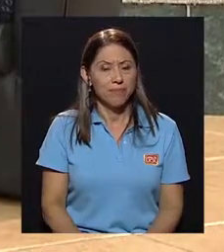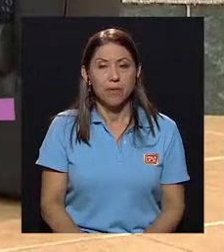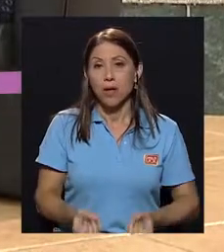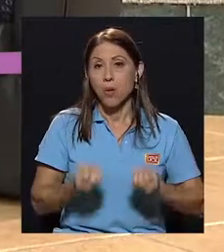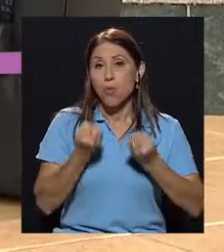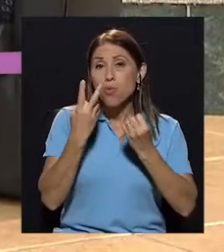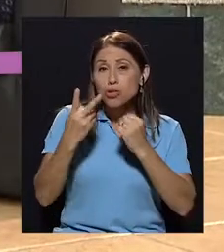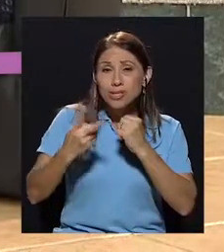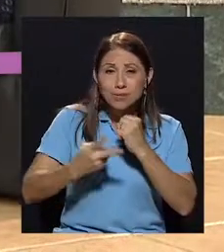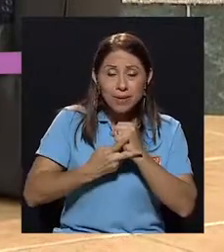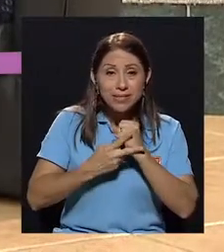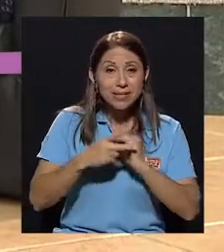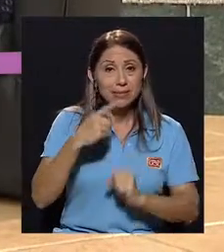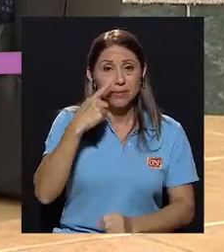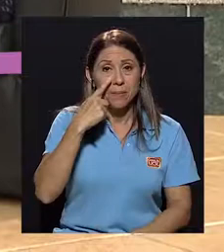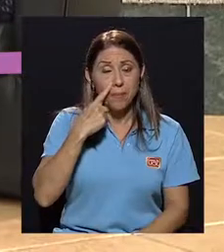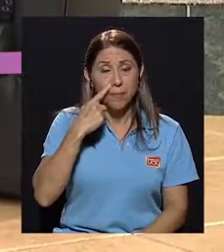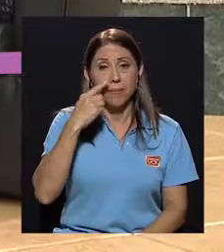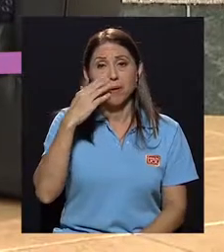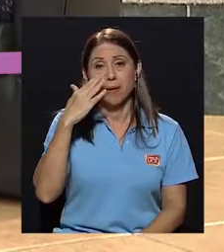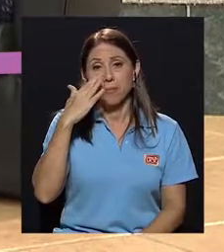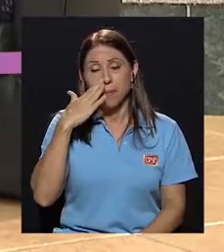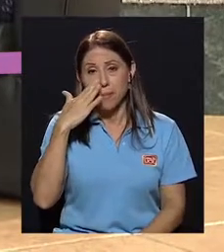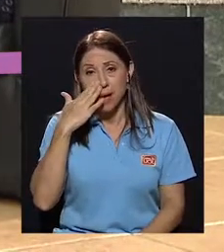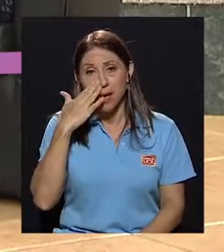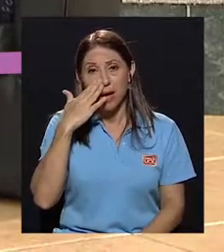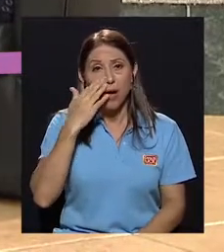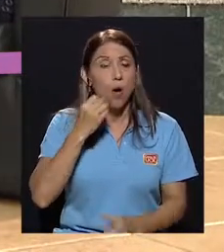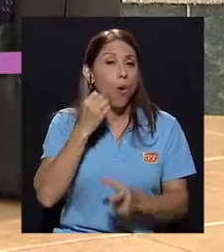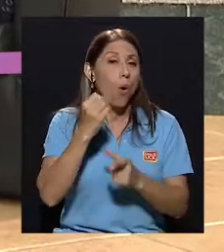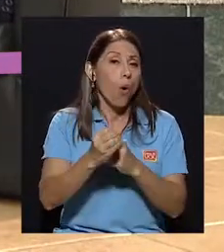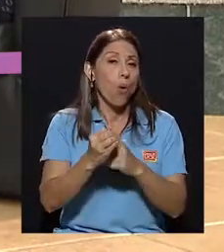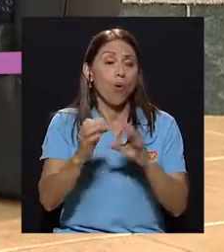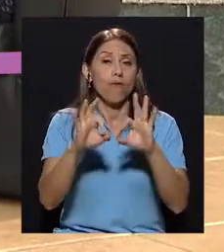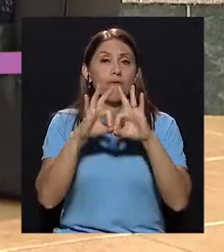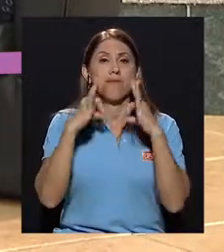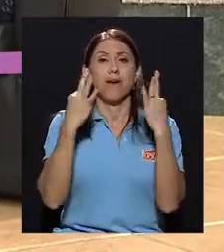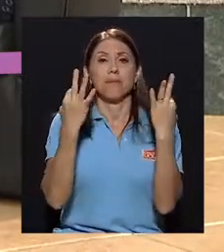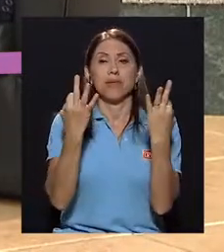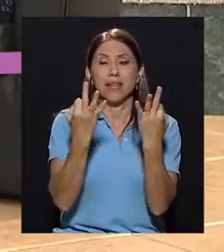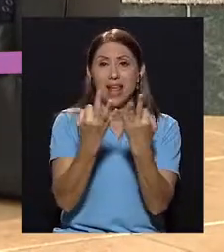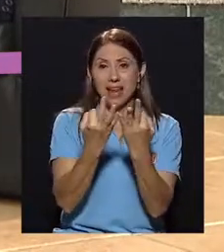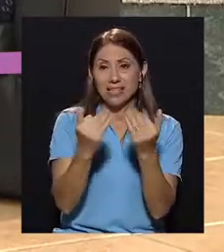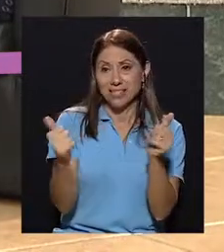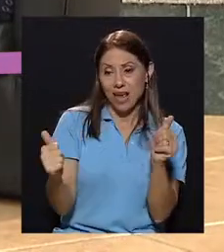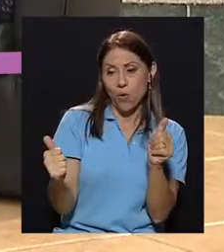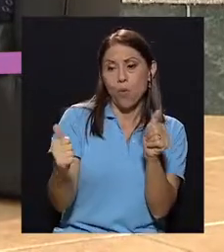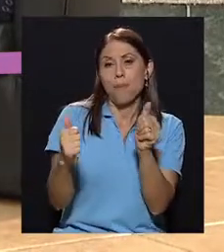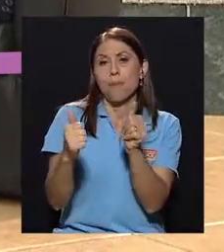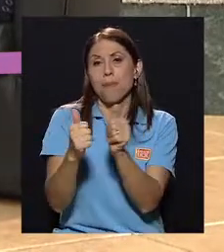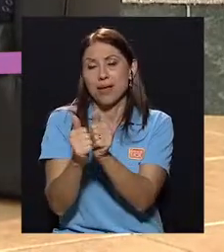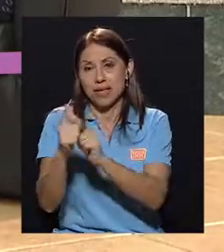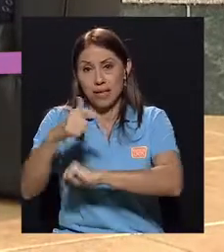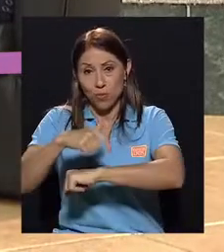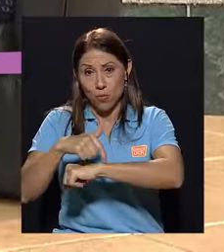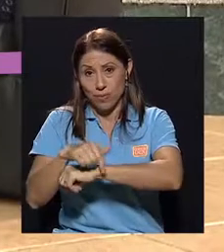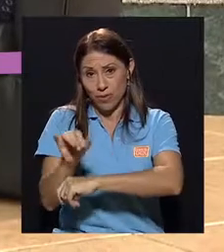Muchas veces papá y mamá o los familiares que acompañan las pérdidas, Fabiola,